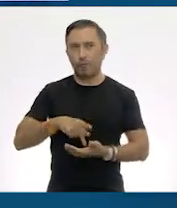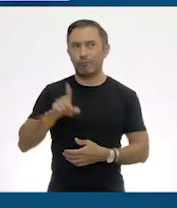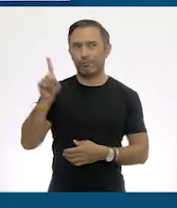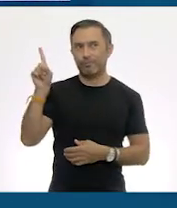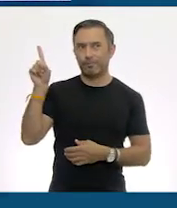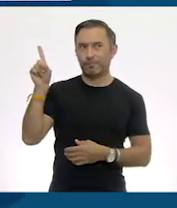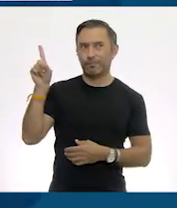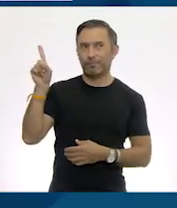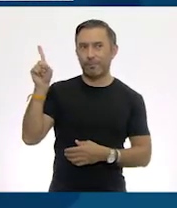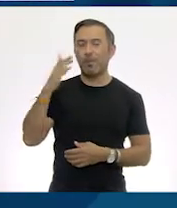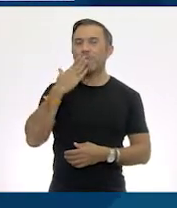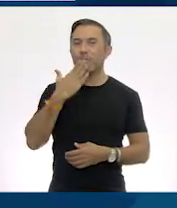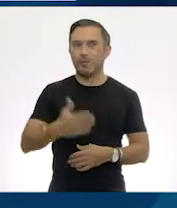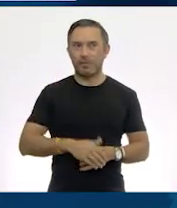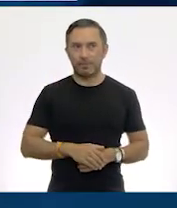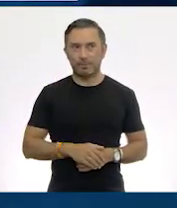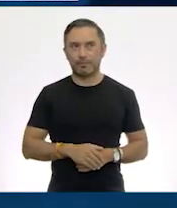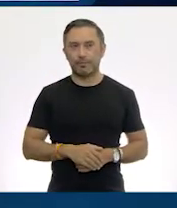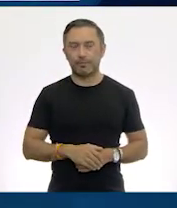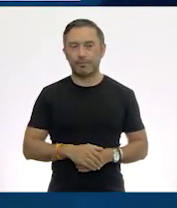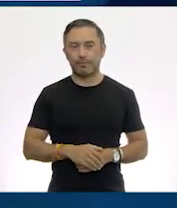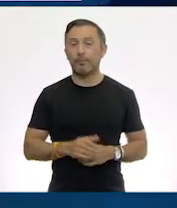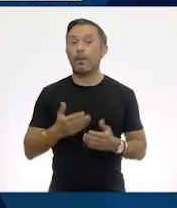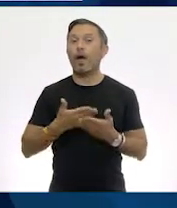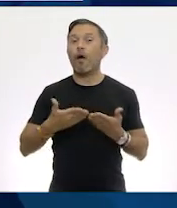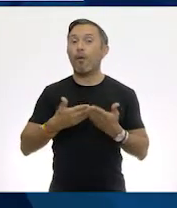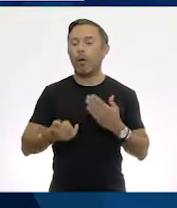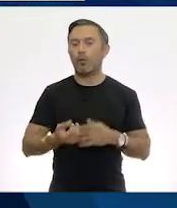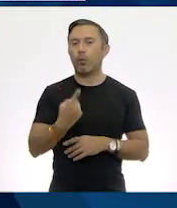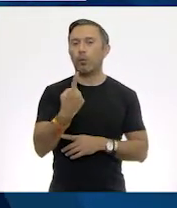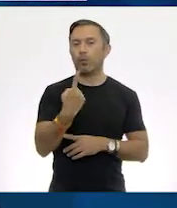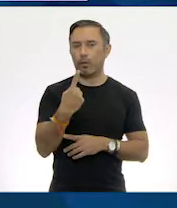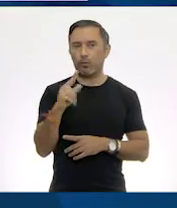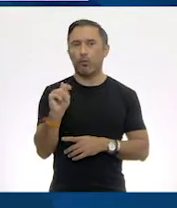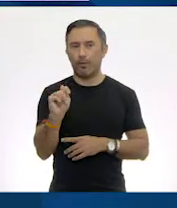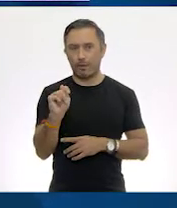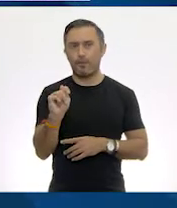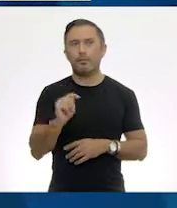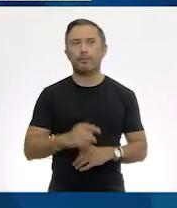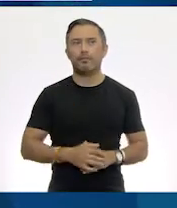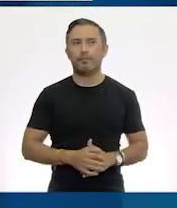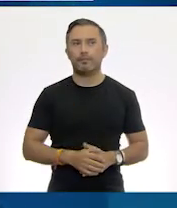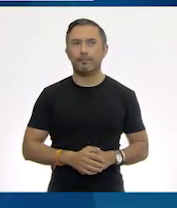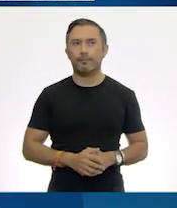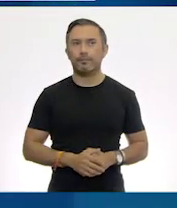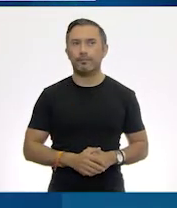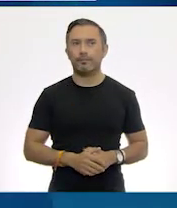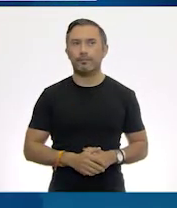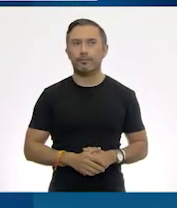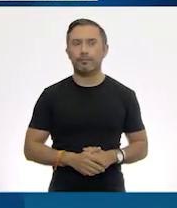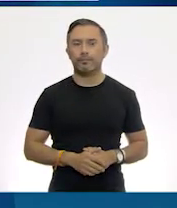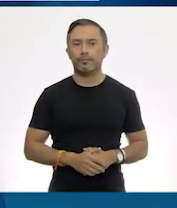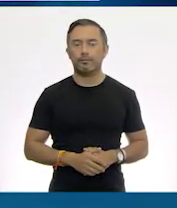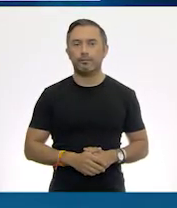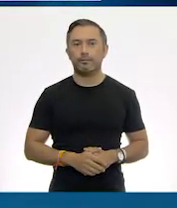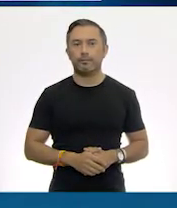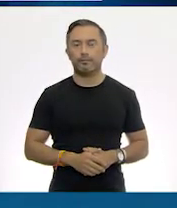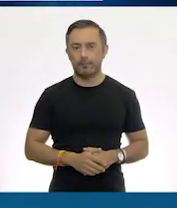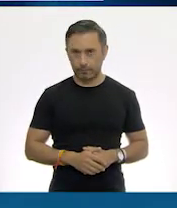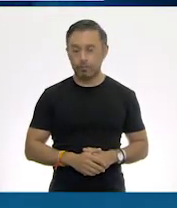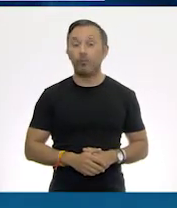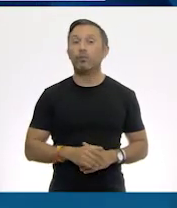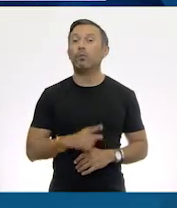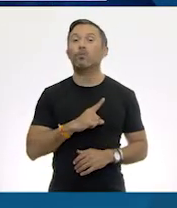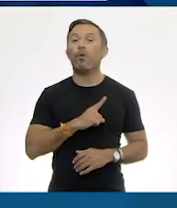entonces tenemos ahora solamente una tonelada. ¿Me permite? Gracias. Tenemos